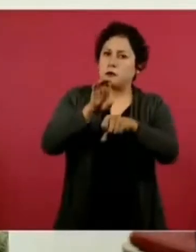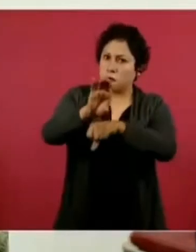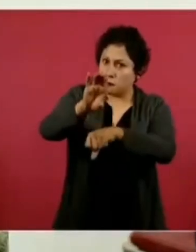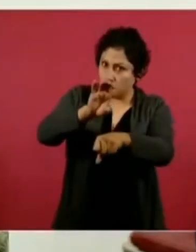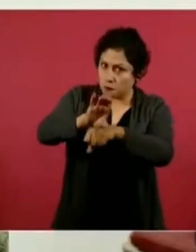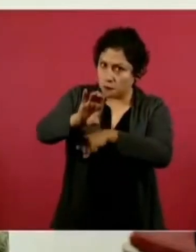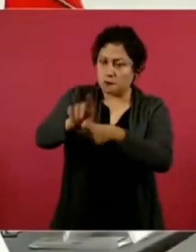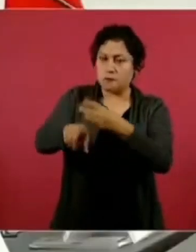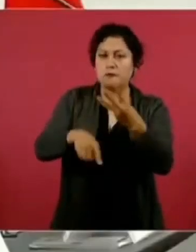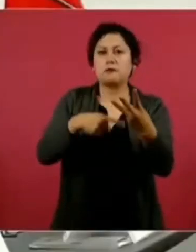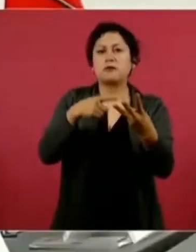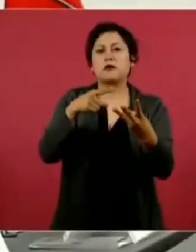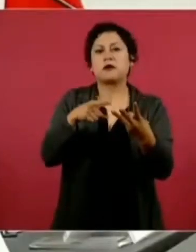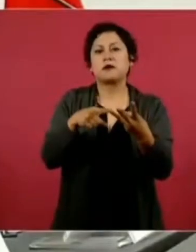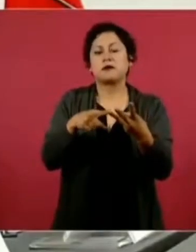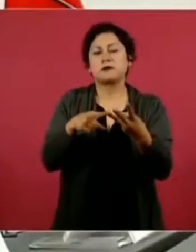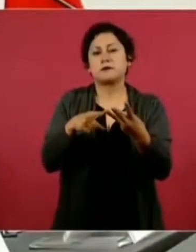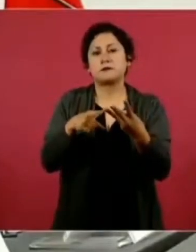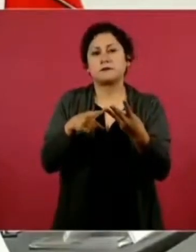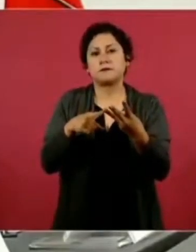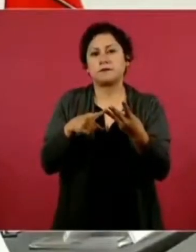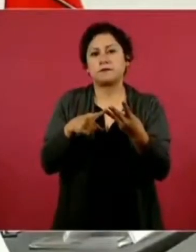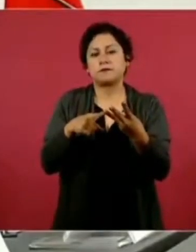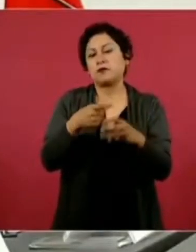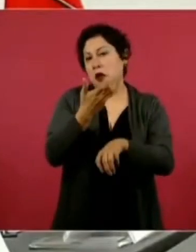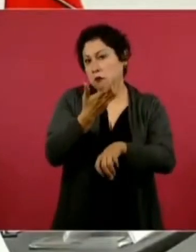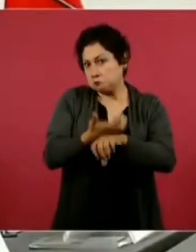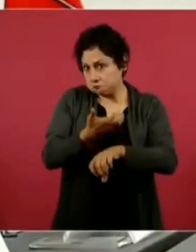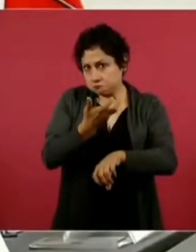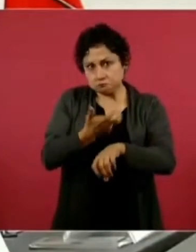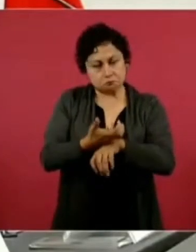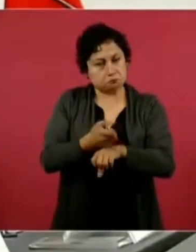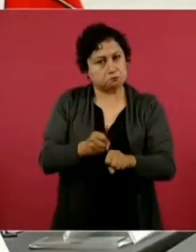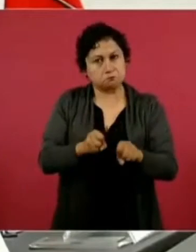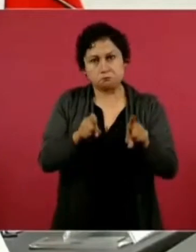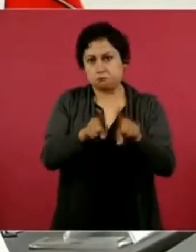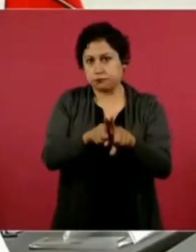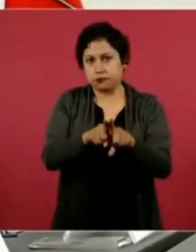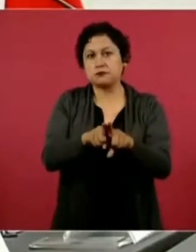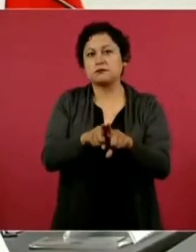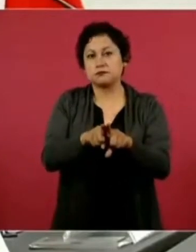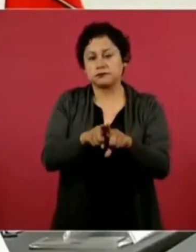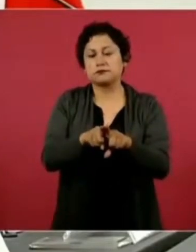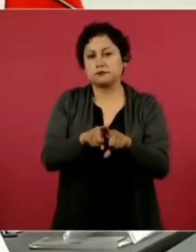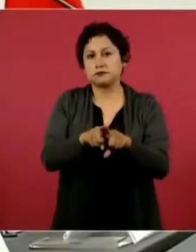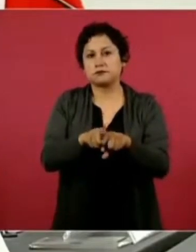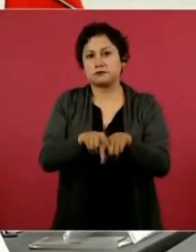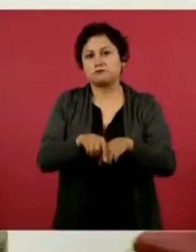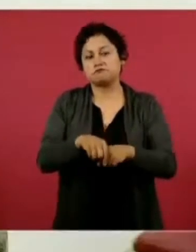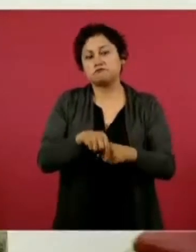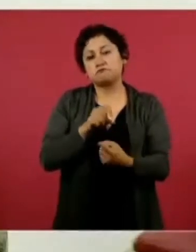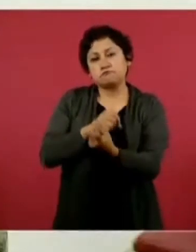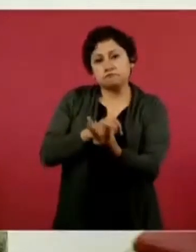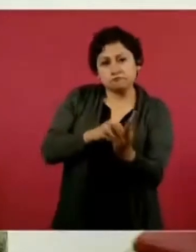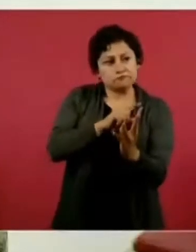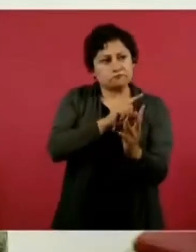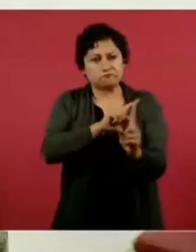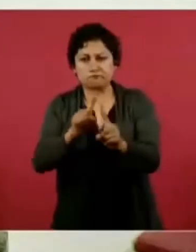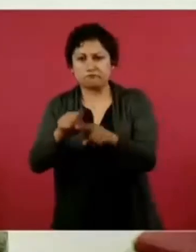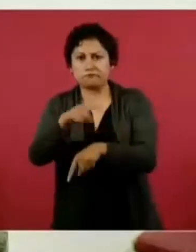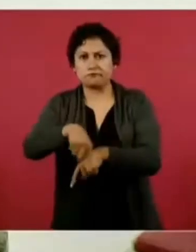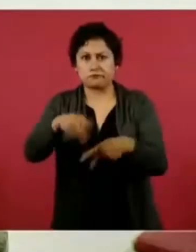detenido hasta norteamericanos inclusive. Son de las nacionalidades que recuerdo